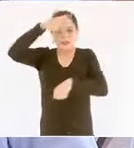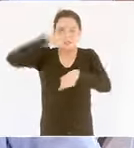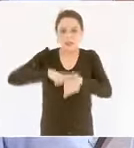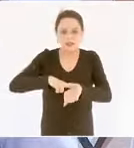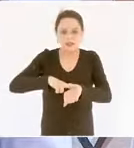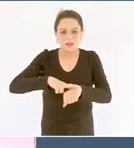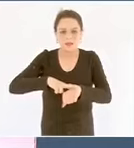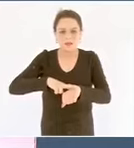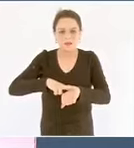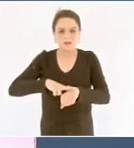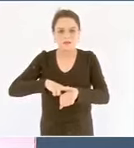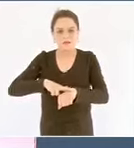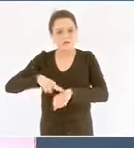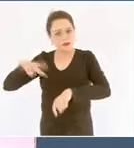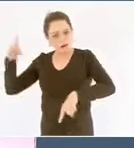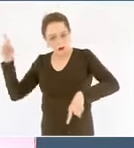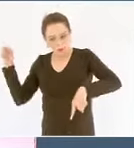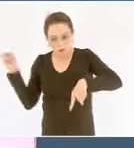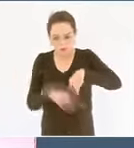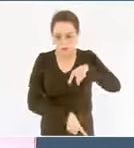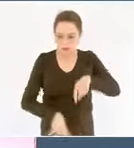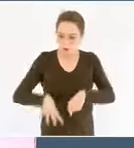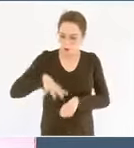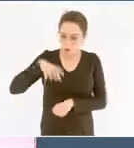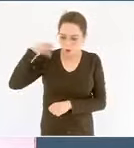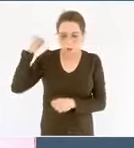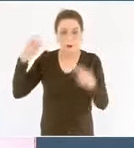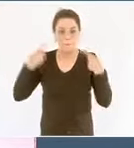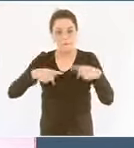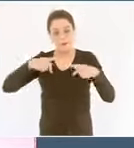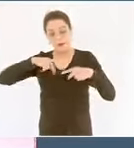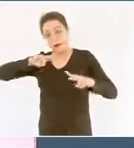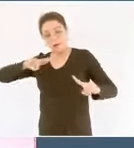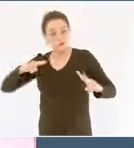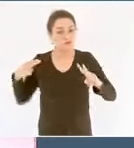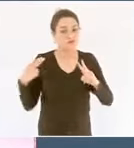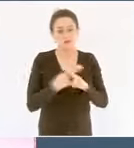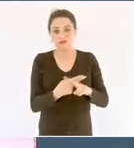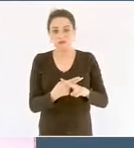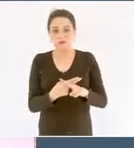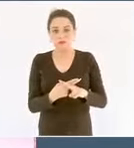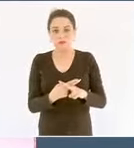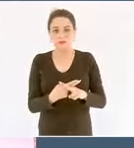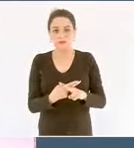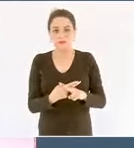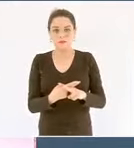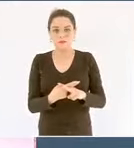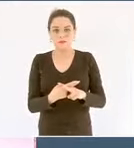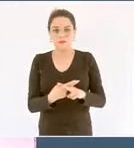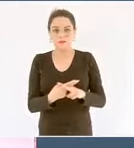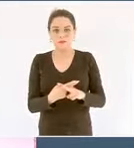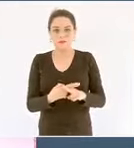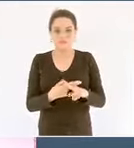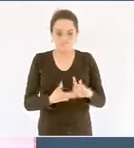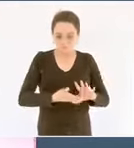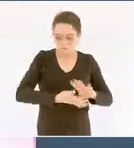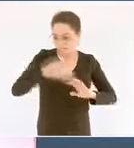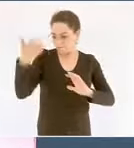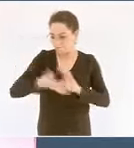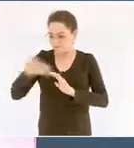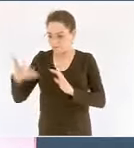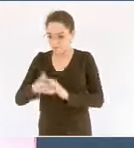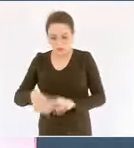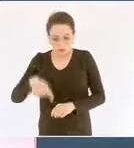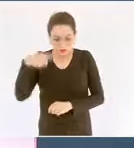despojos asesinatos sobre explotación de los recursos naturales